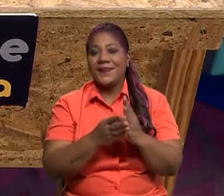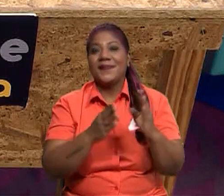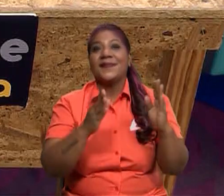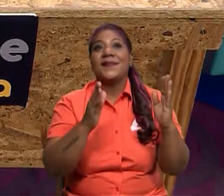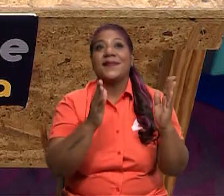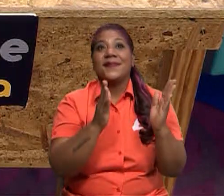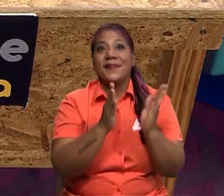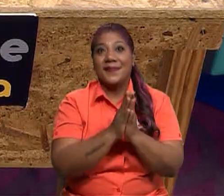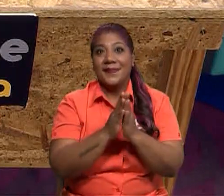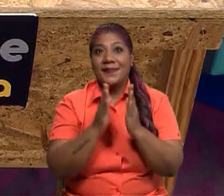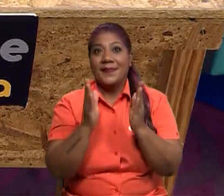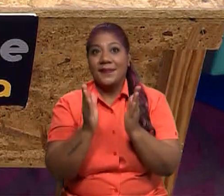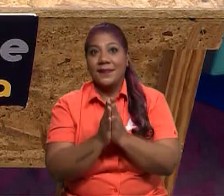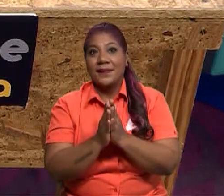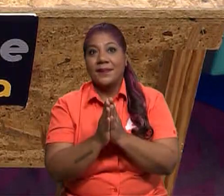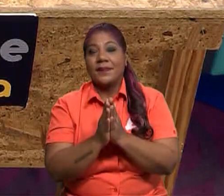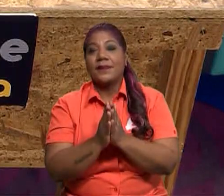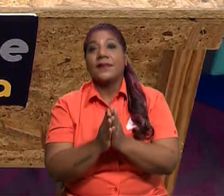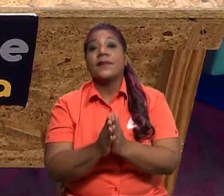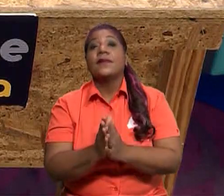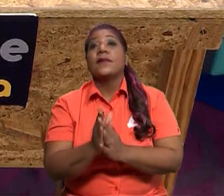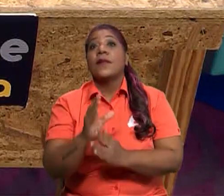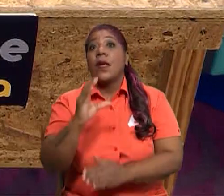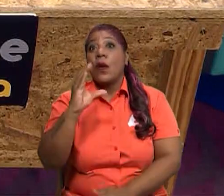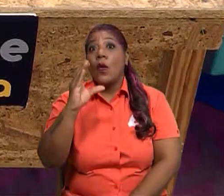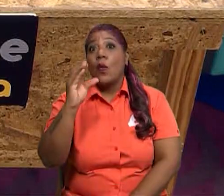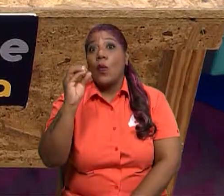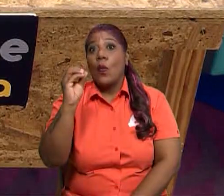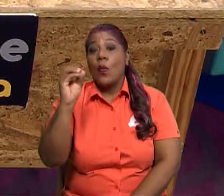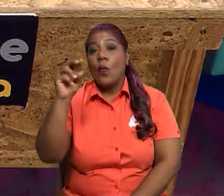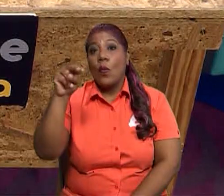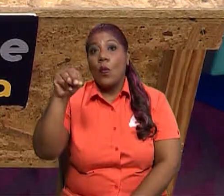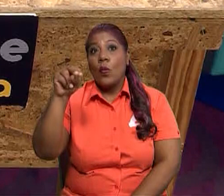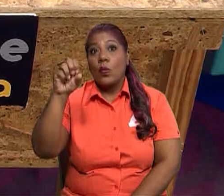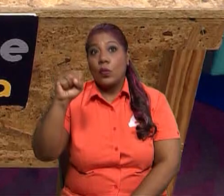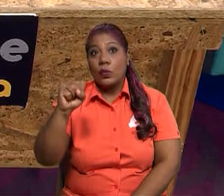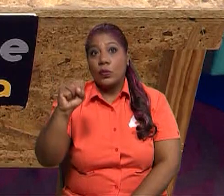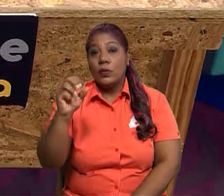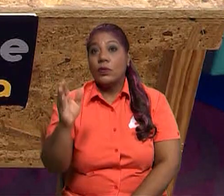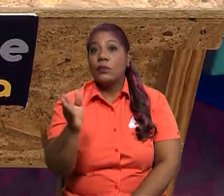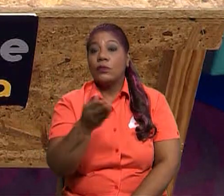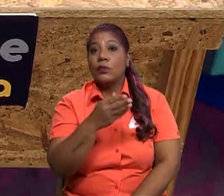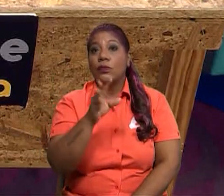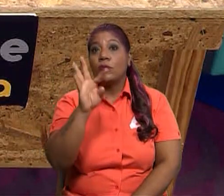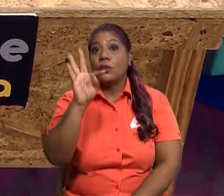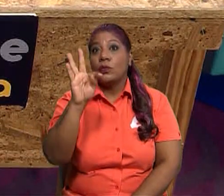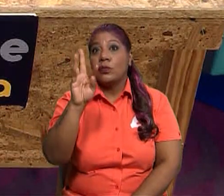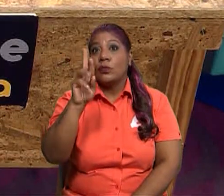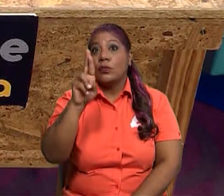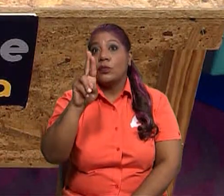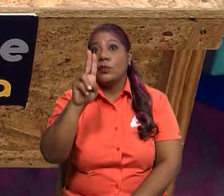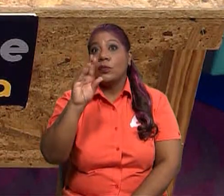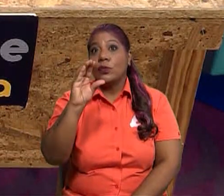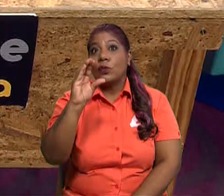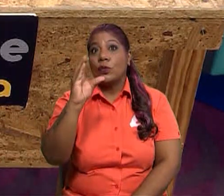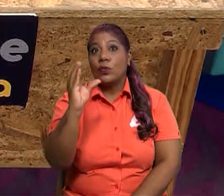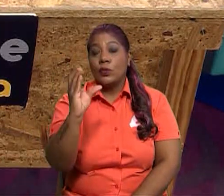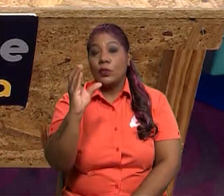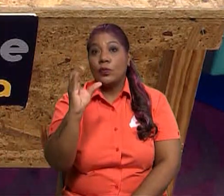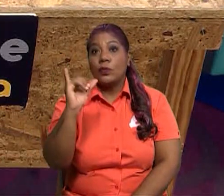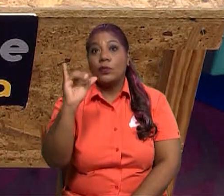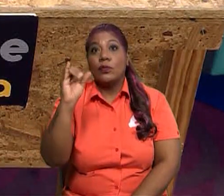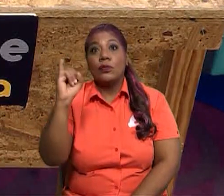Veamos el caso de construcción, que termina en N y tiene una vocal que la antecede y está